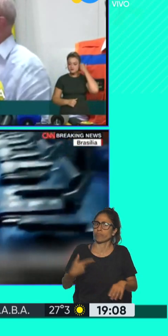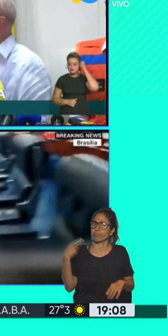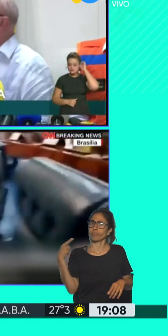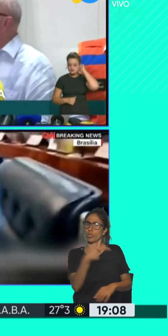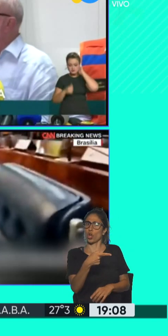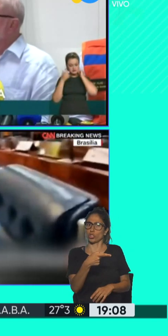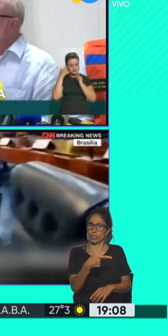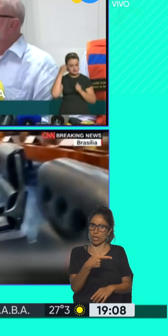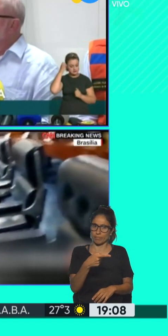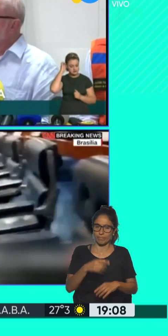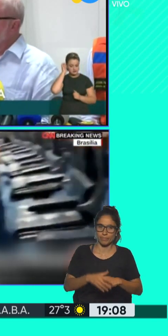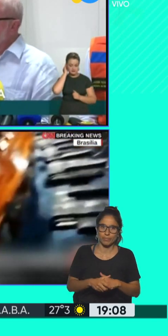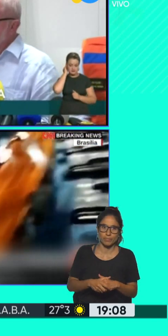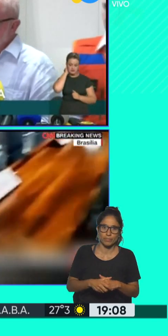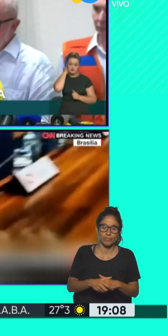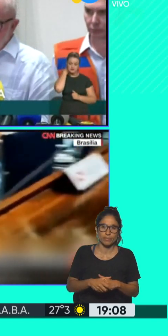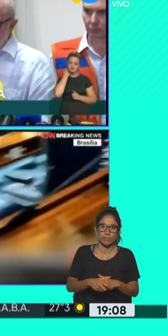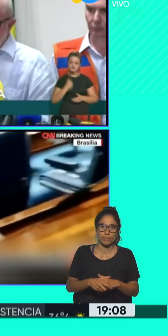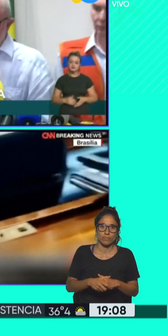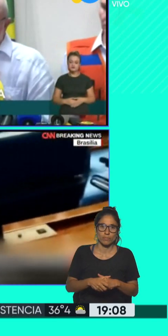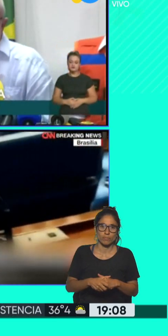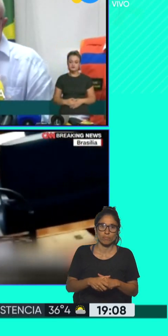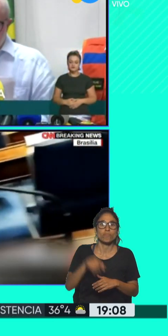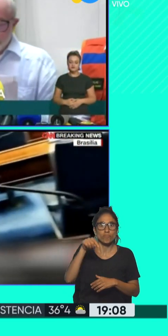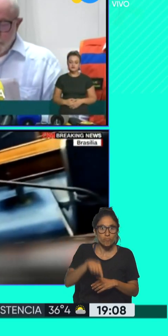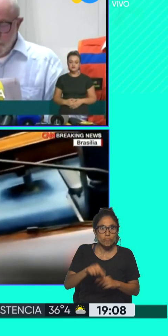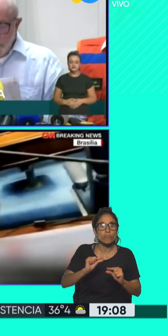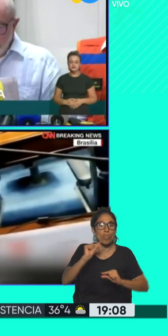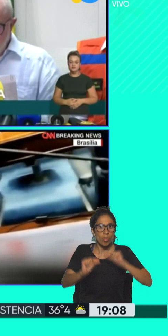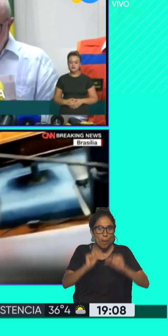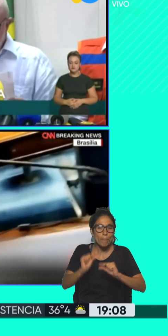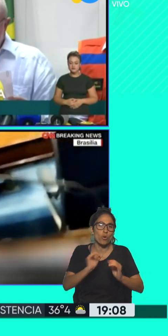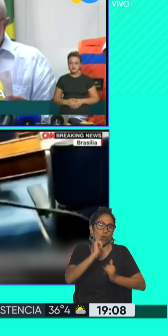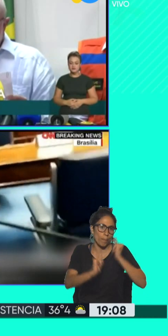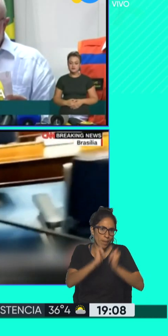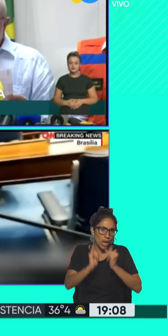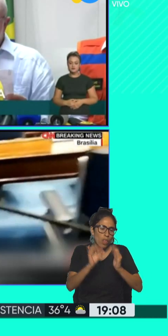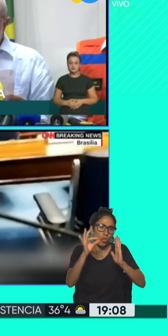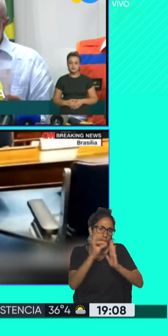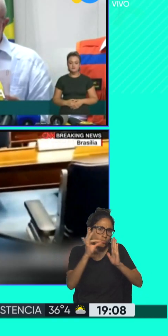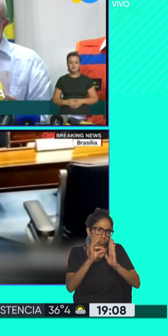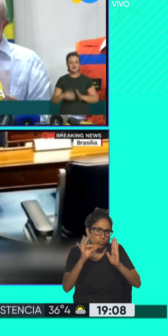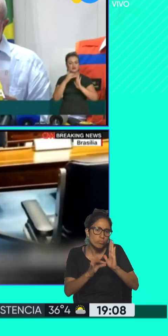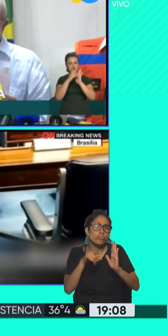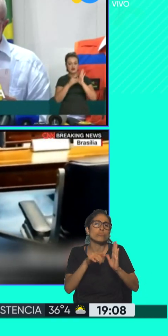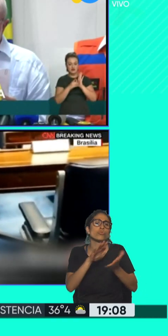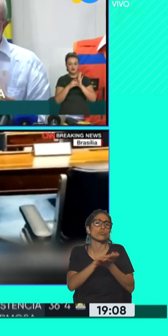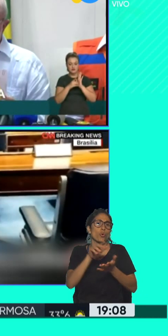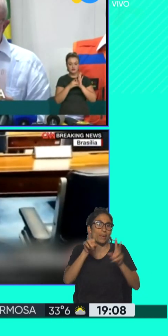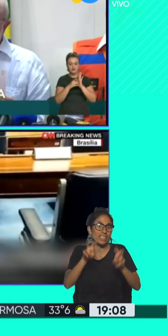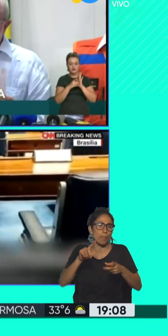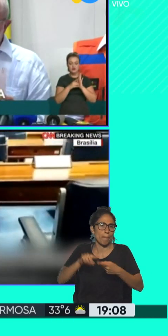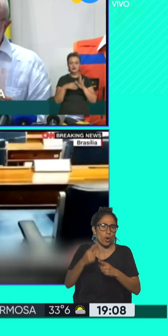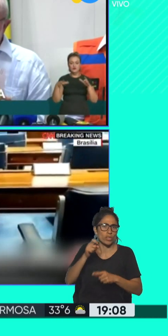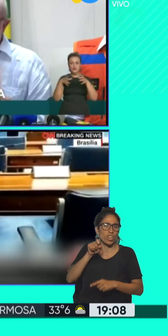definiendo y desarrollando en detalle todo lo que aconteció y lo que acontece, porque esto además tiene repercusiones del espectro político no